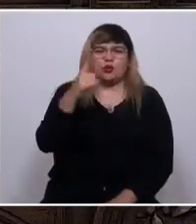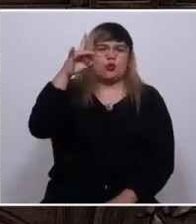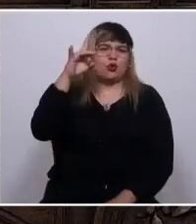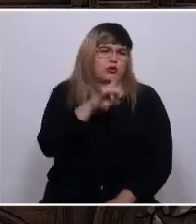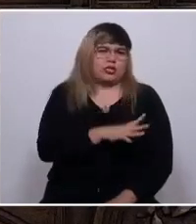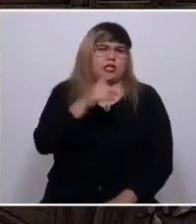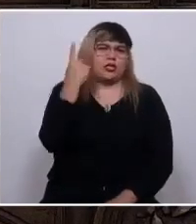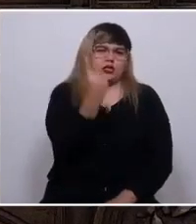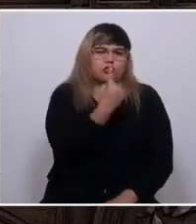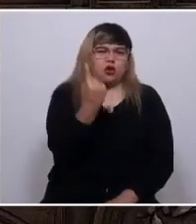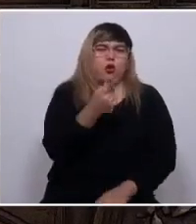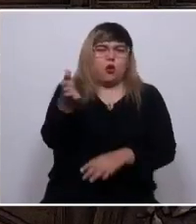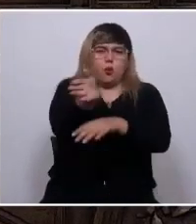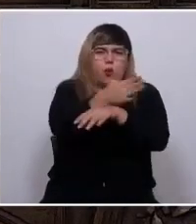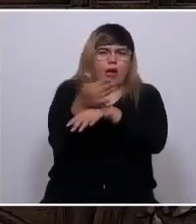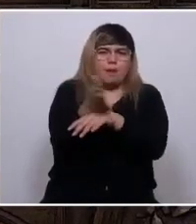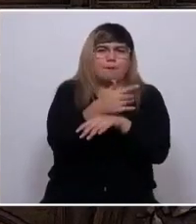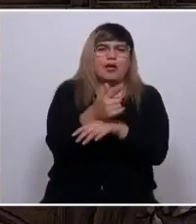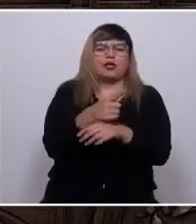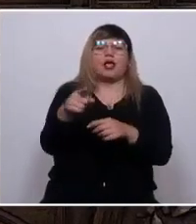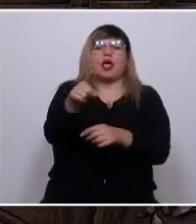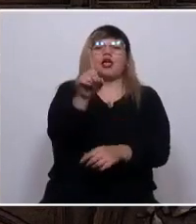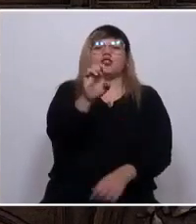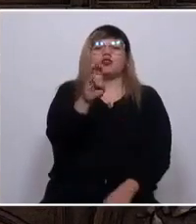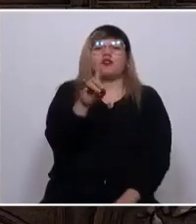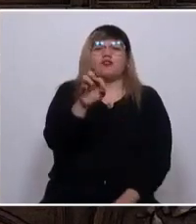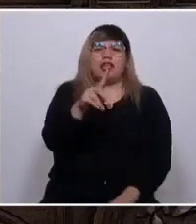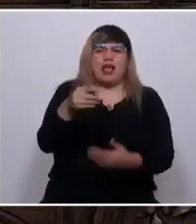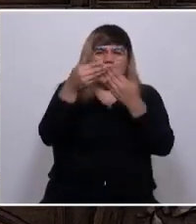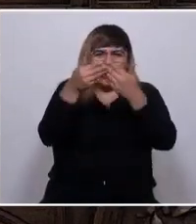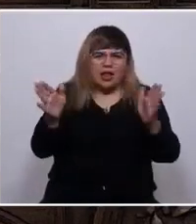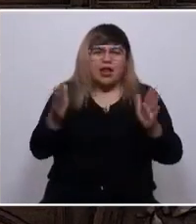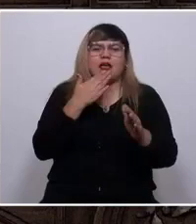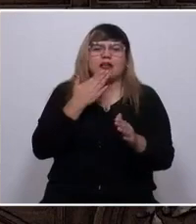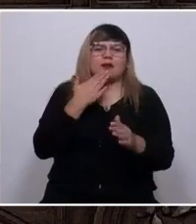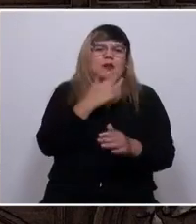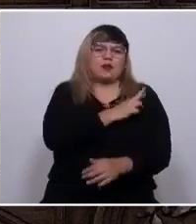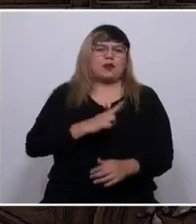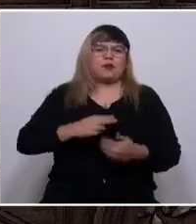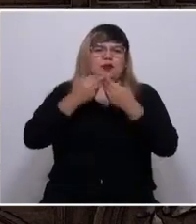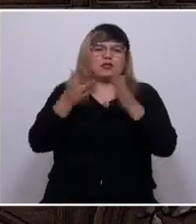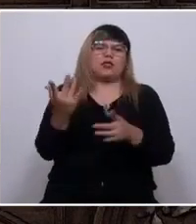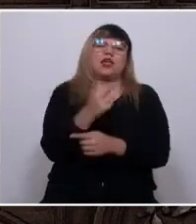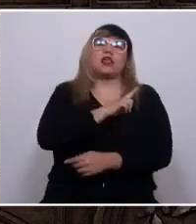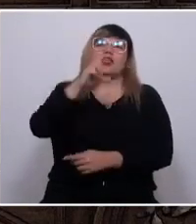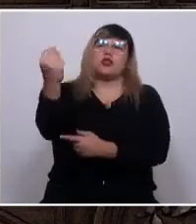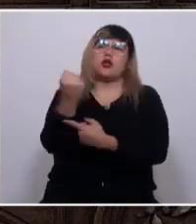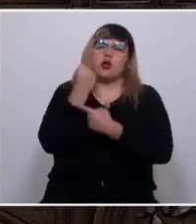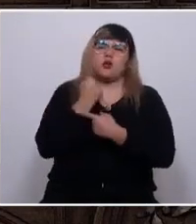una patria de hermanos, una nación soberana y una república libre. Que Dios nos ayude. Muchas gracias.